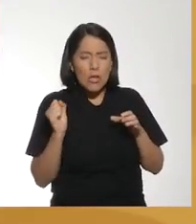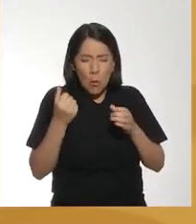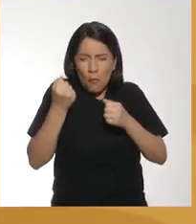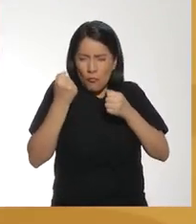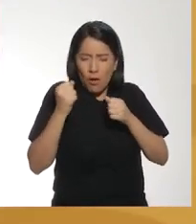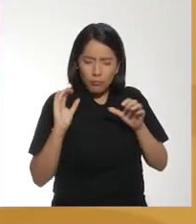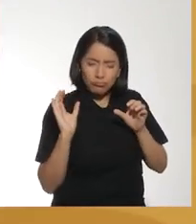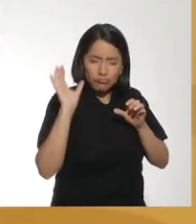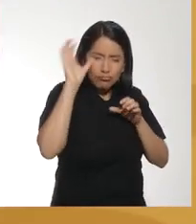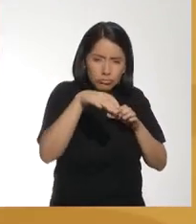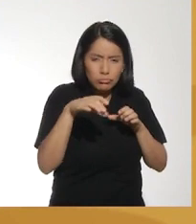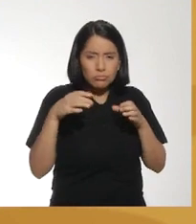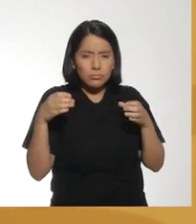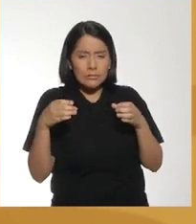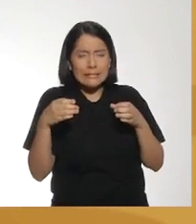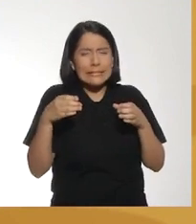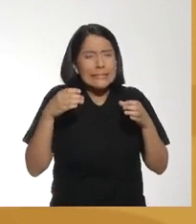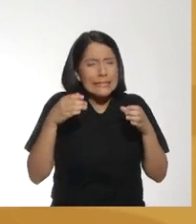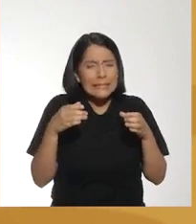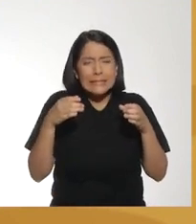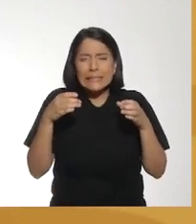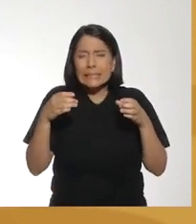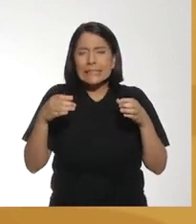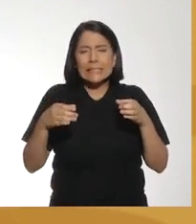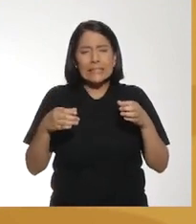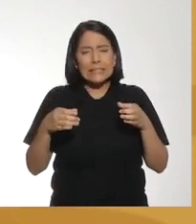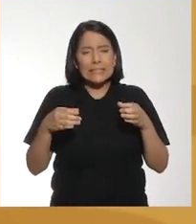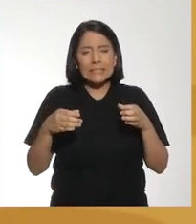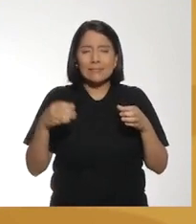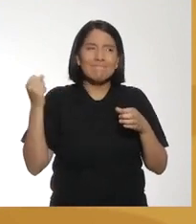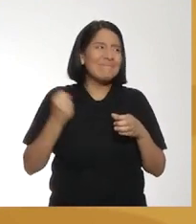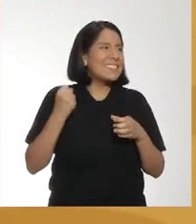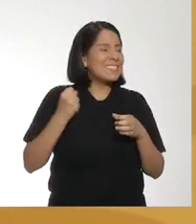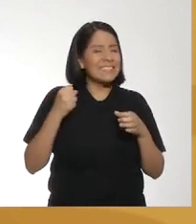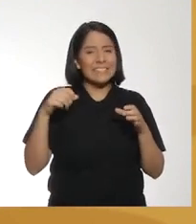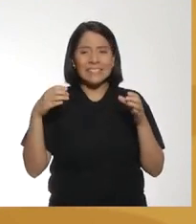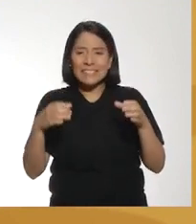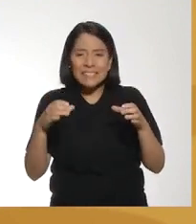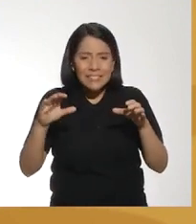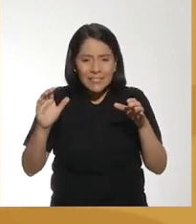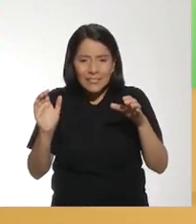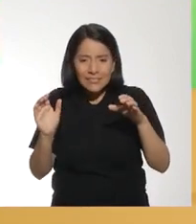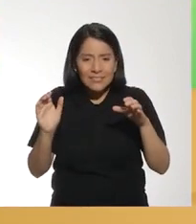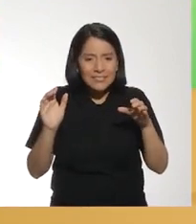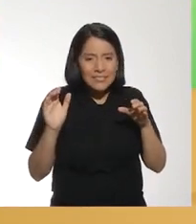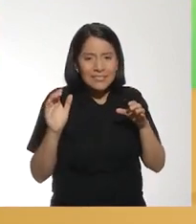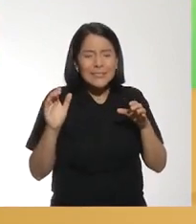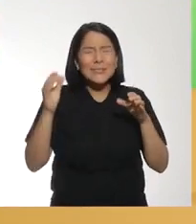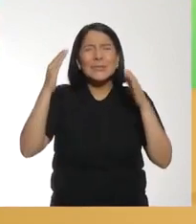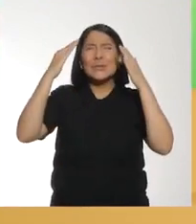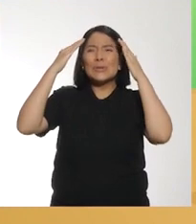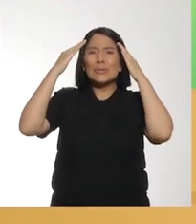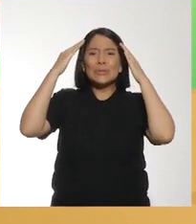Un poquito más fuerte Un poquito ¡Ay! ¡Ya! ¡No! ¡Vamos!